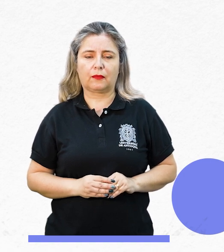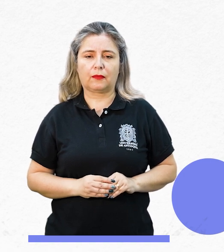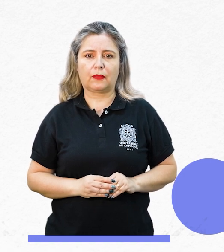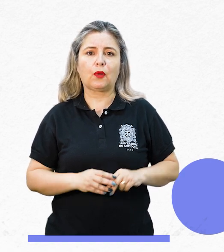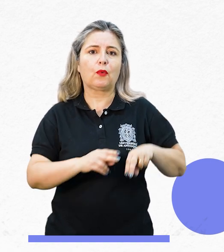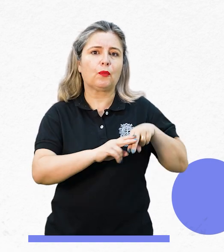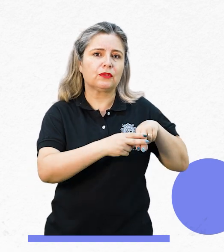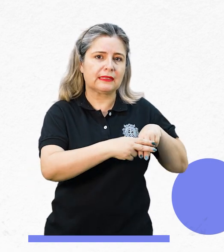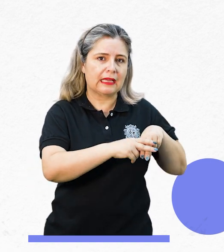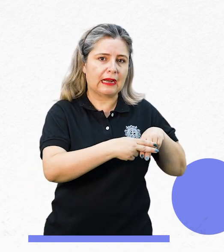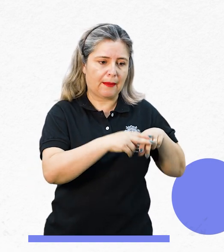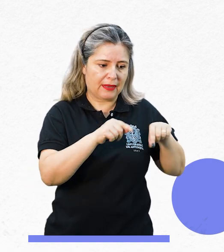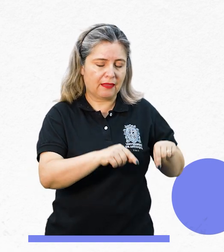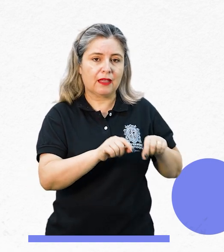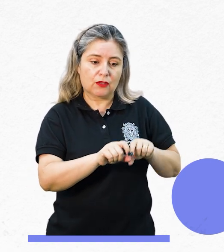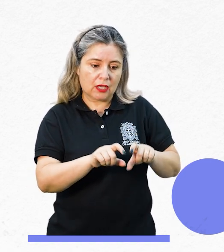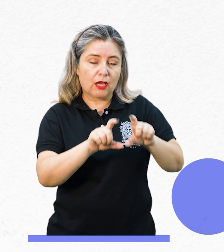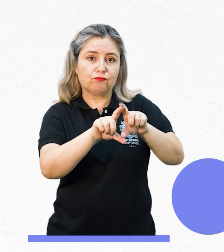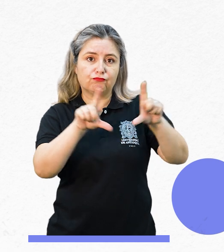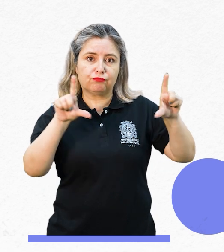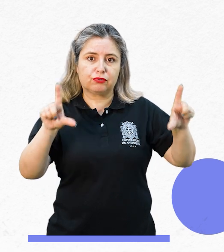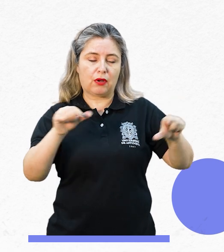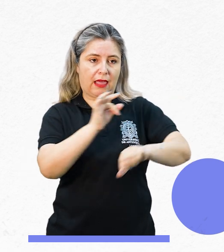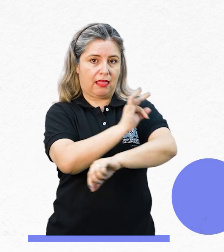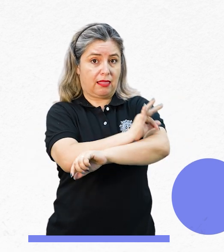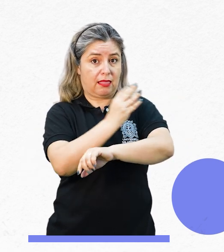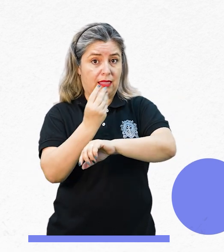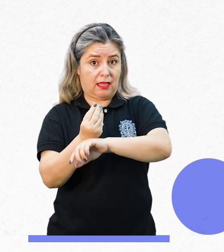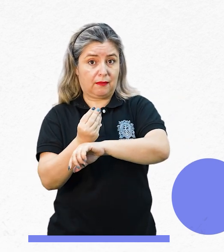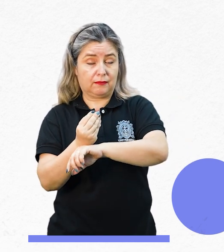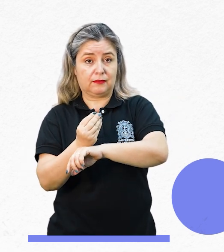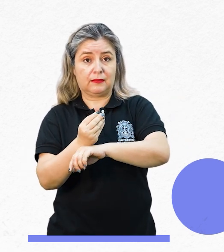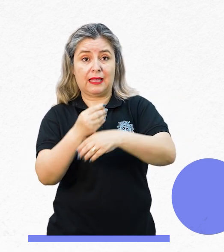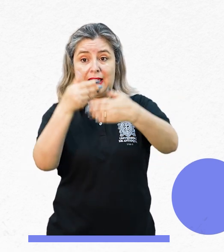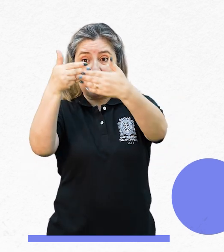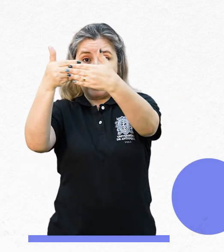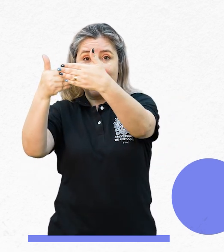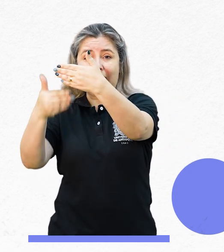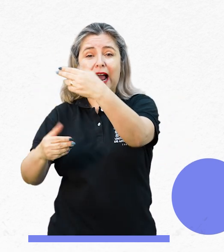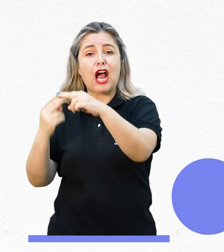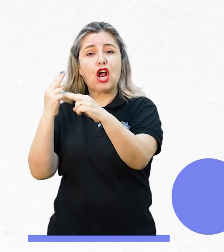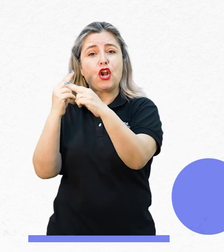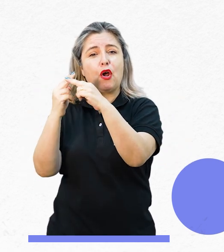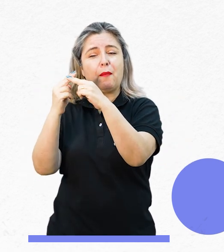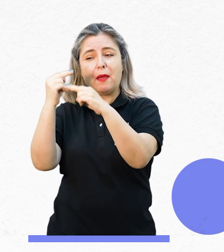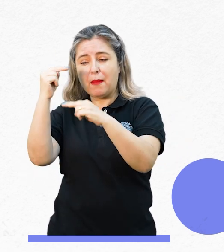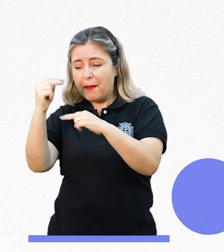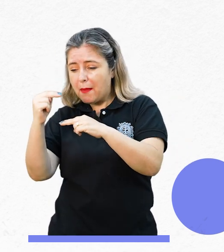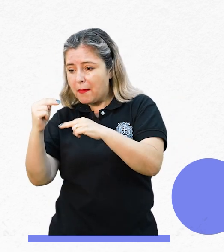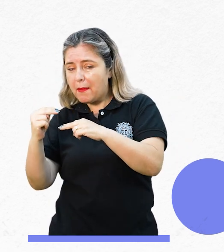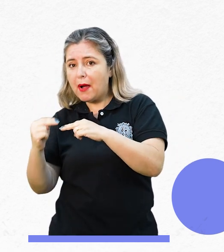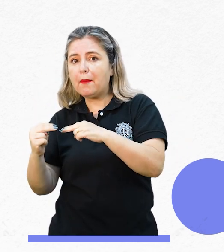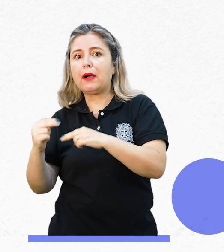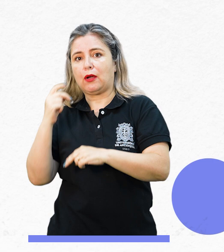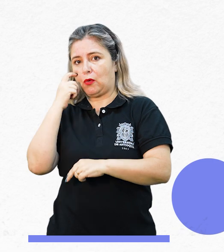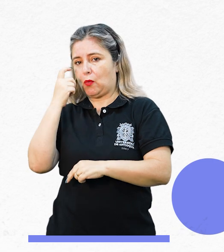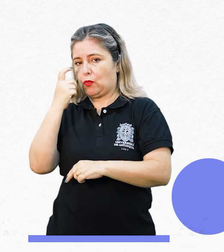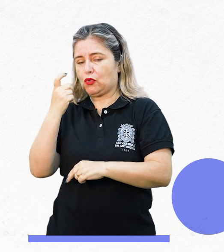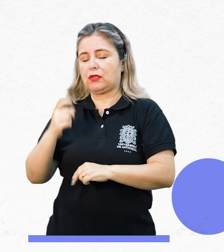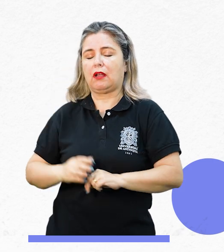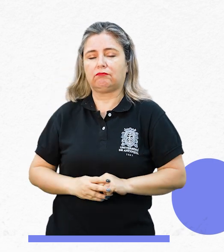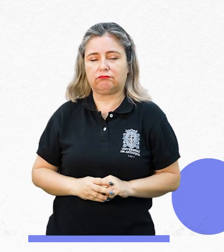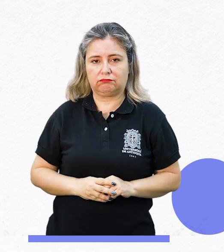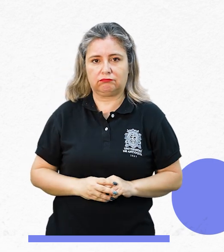las opciones del Teams. Buscar por ejemplo a las personas que se conectado a esta